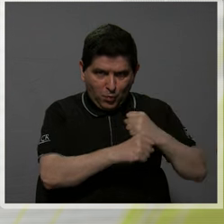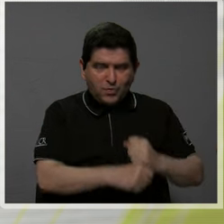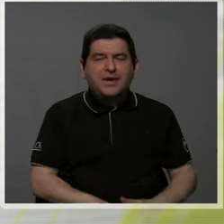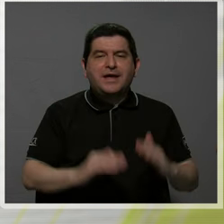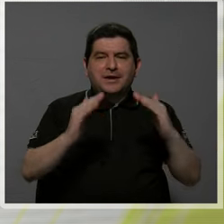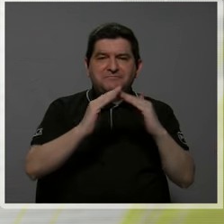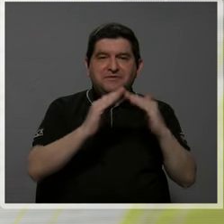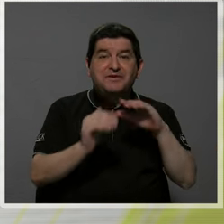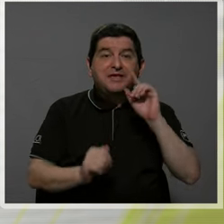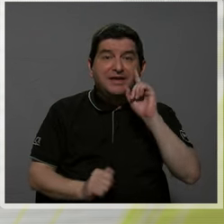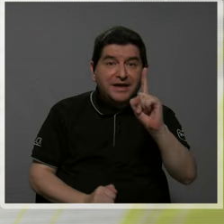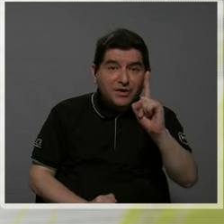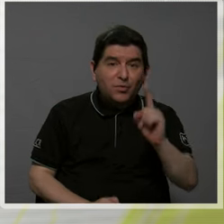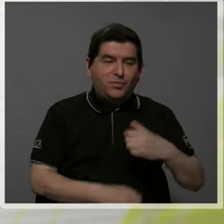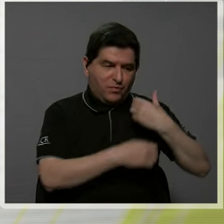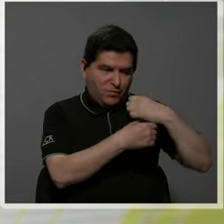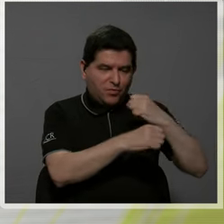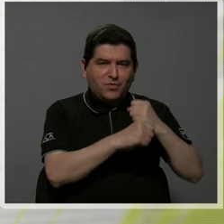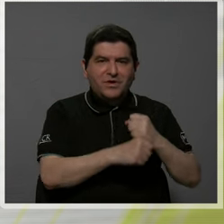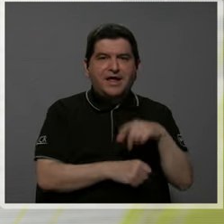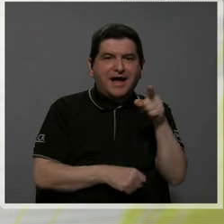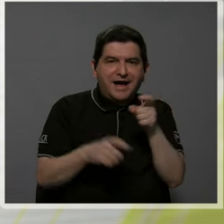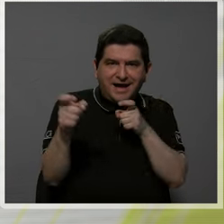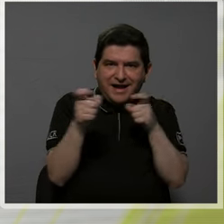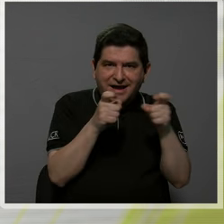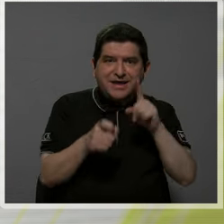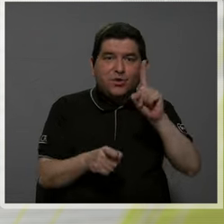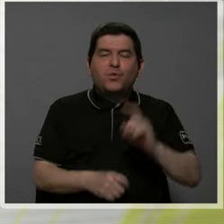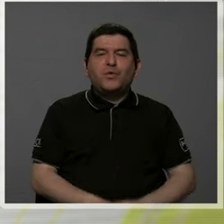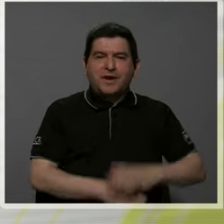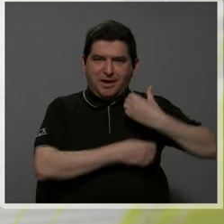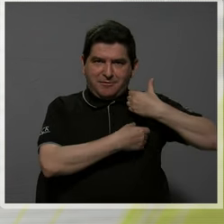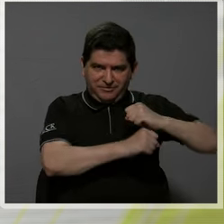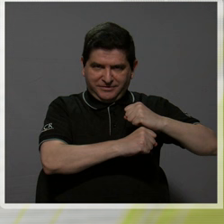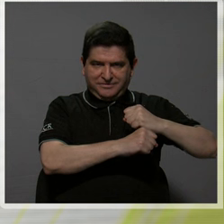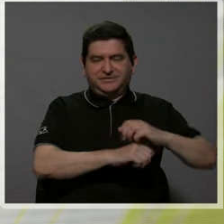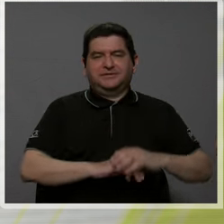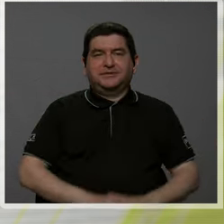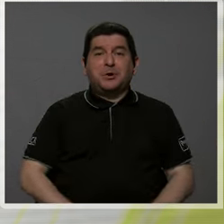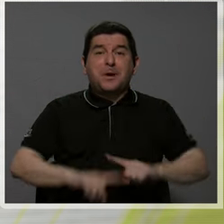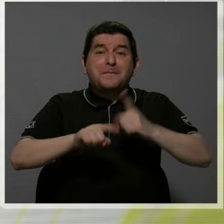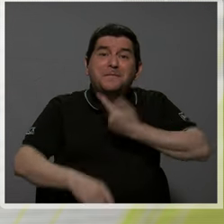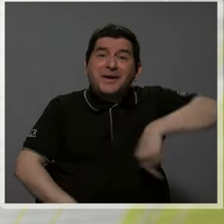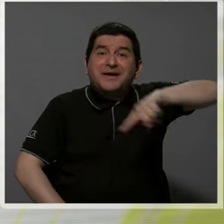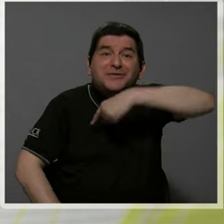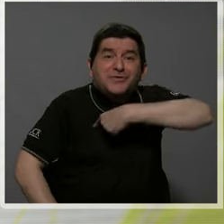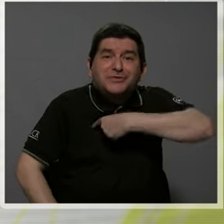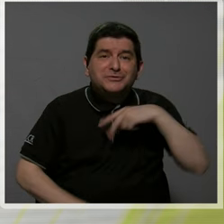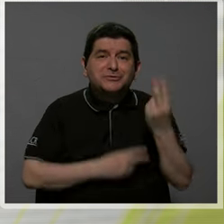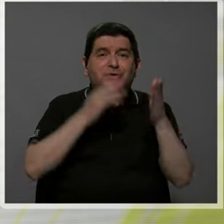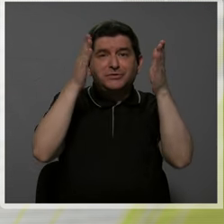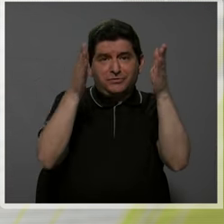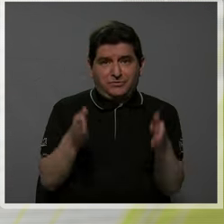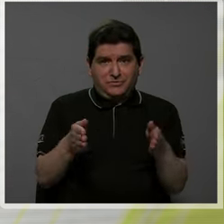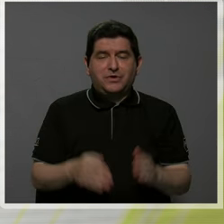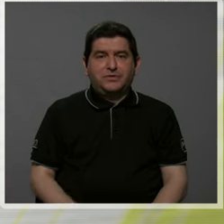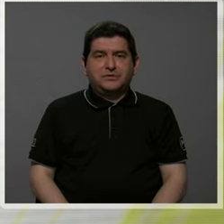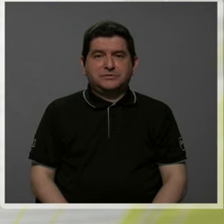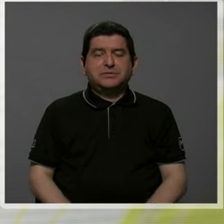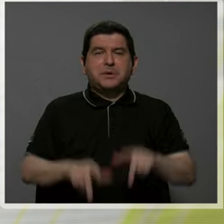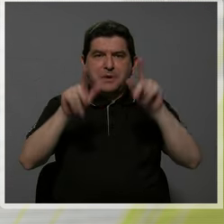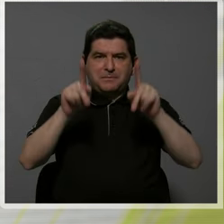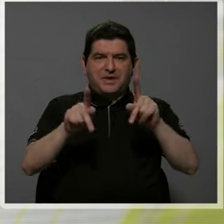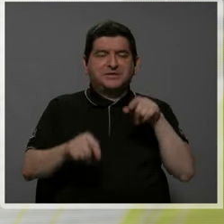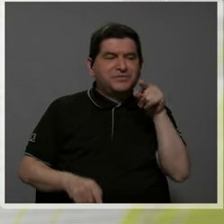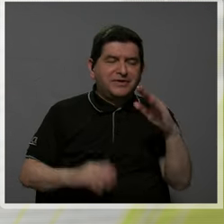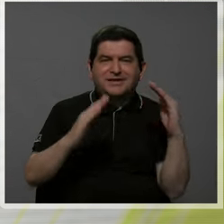un municipio, administrado por una municipalidad. Pero nosotros como vecinas y vecinos somos los municipios